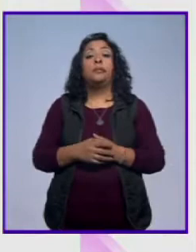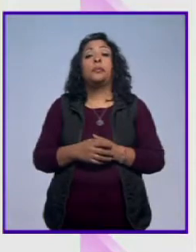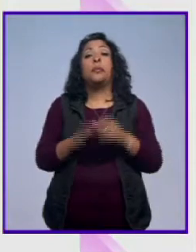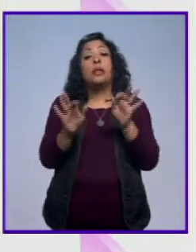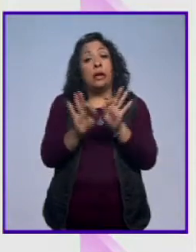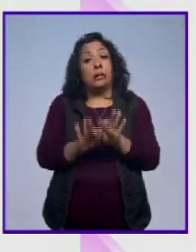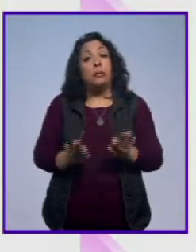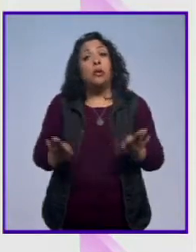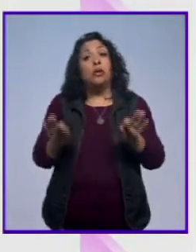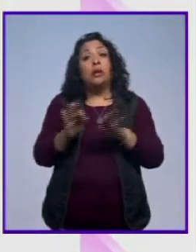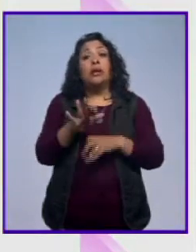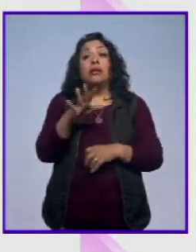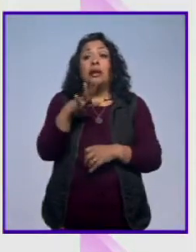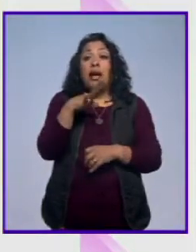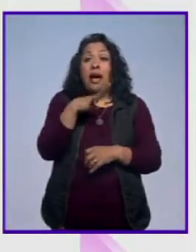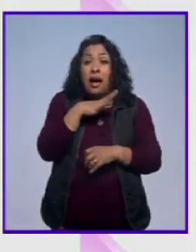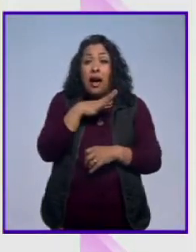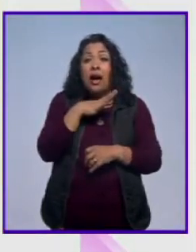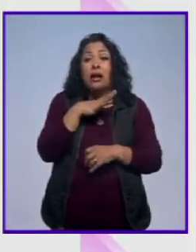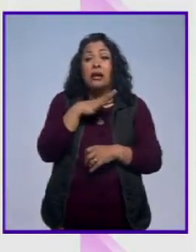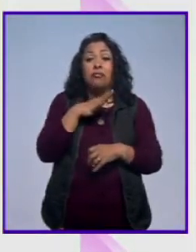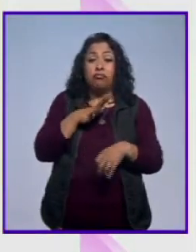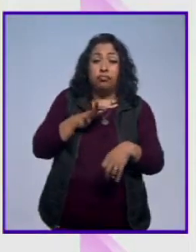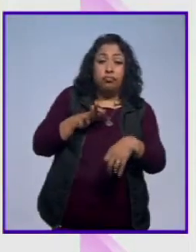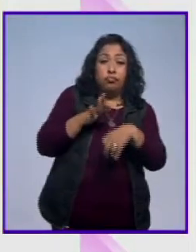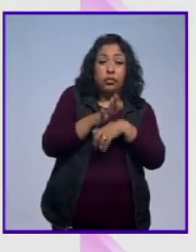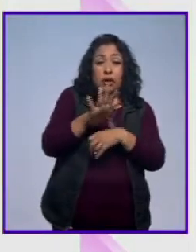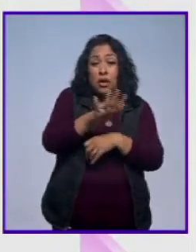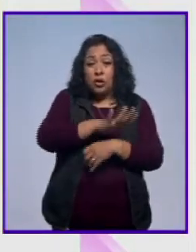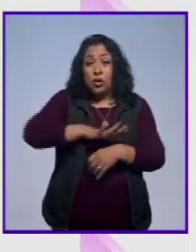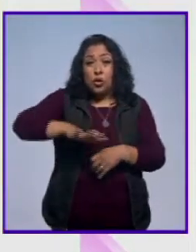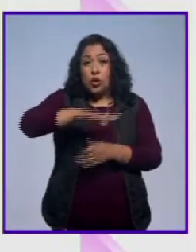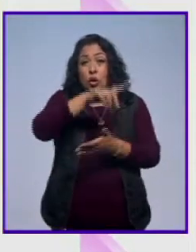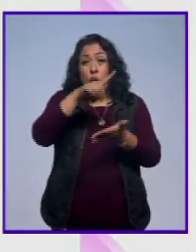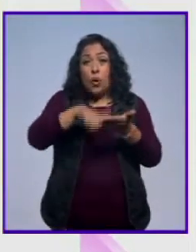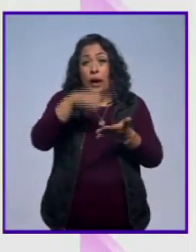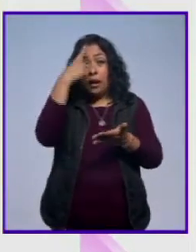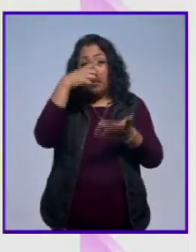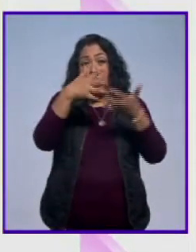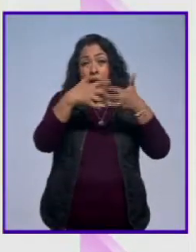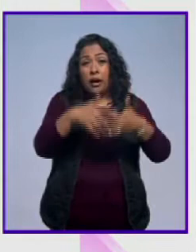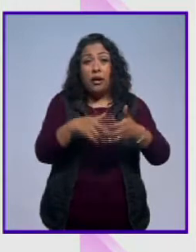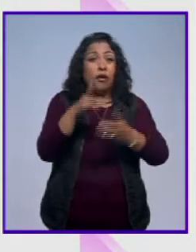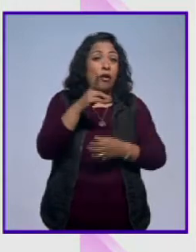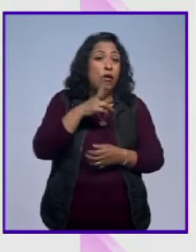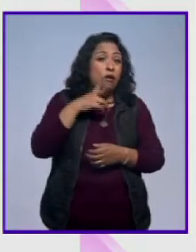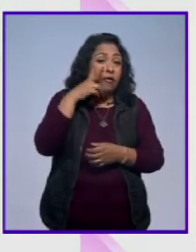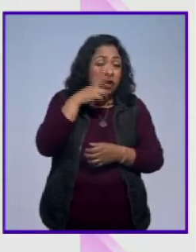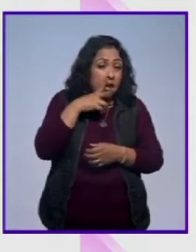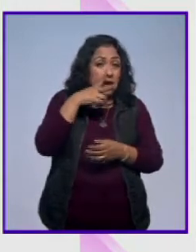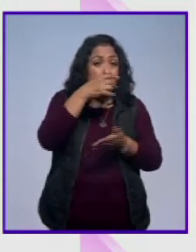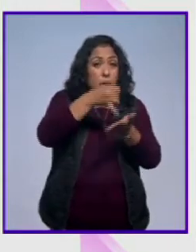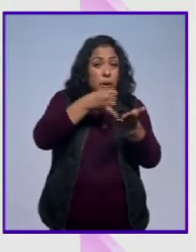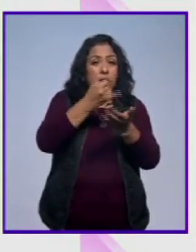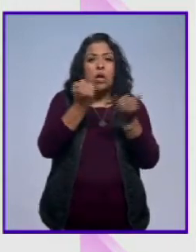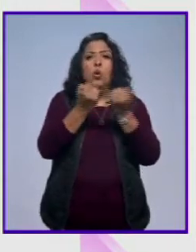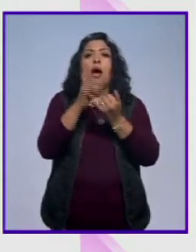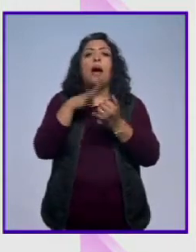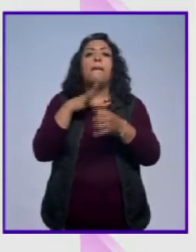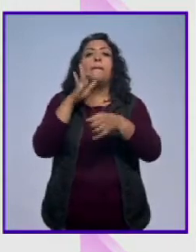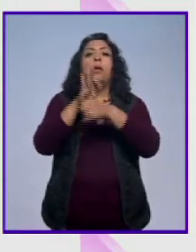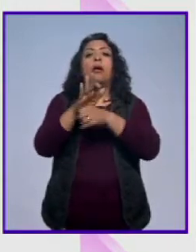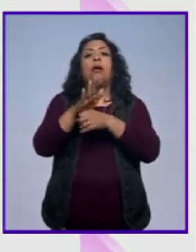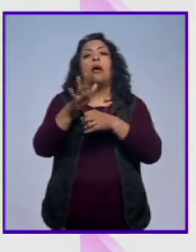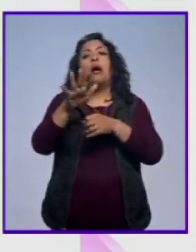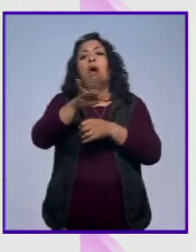muy importante que se blinde la zona agrícola, que haya un área también de protección ecológica